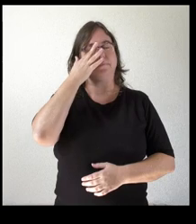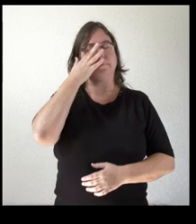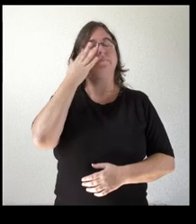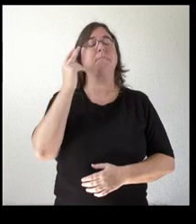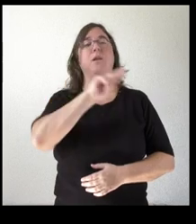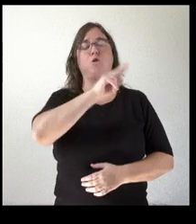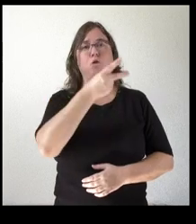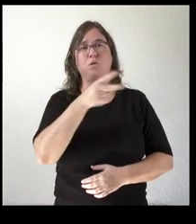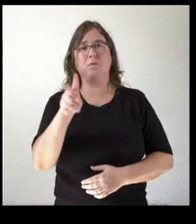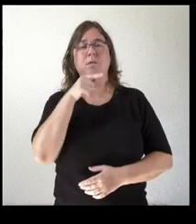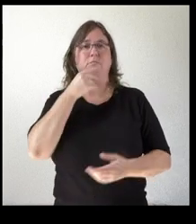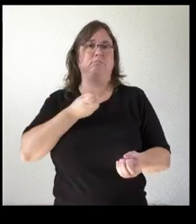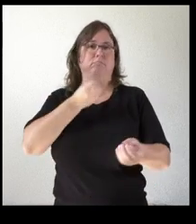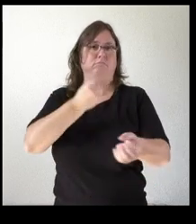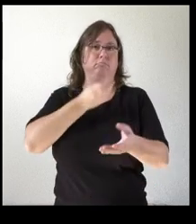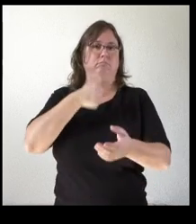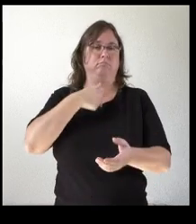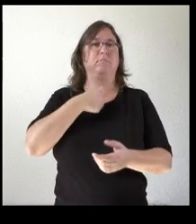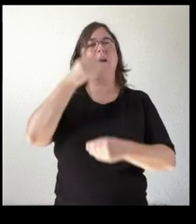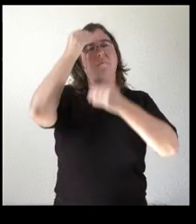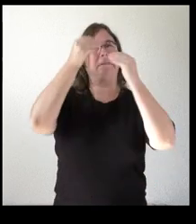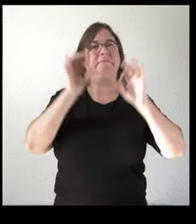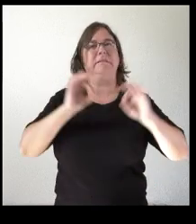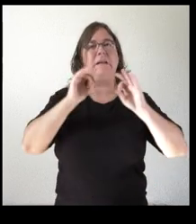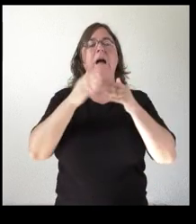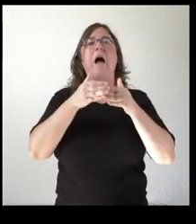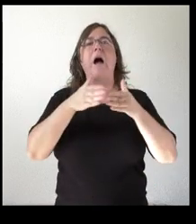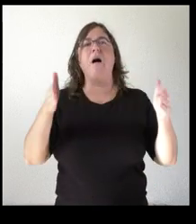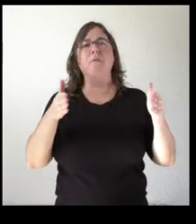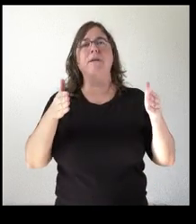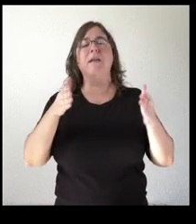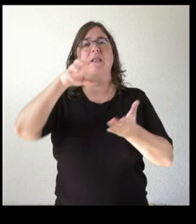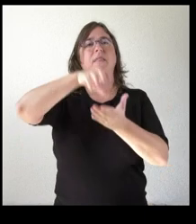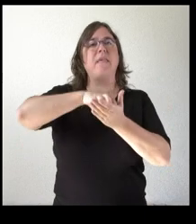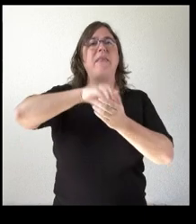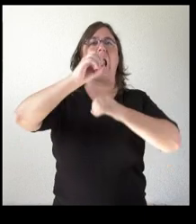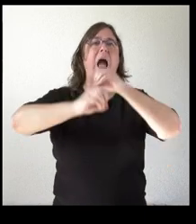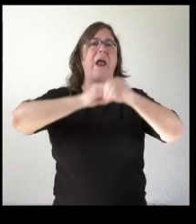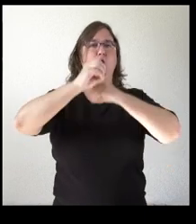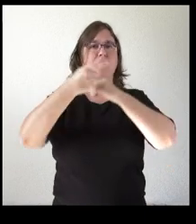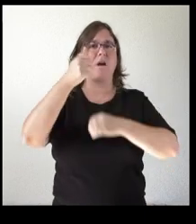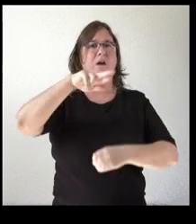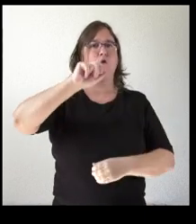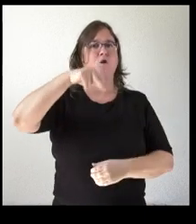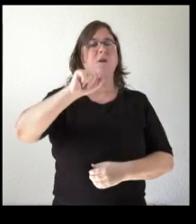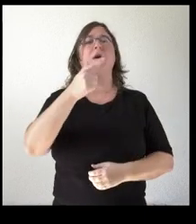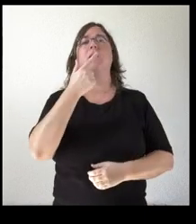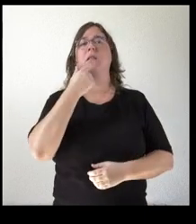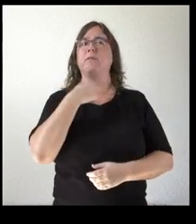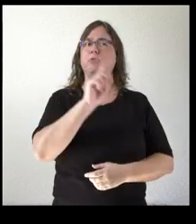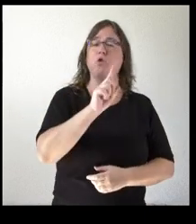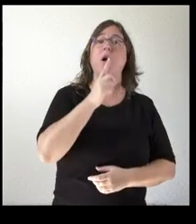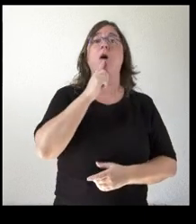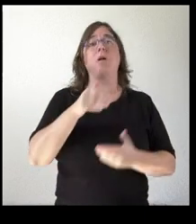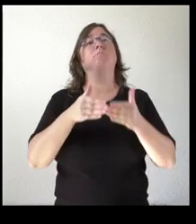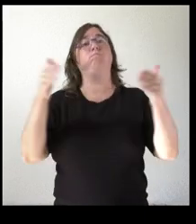usted contaba aquí que no se estaba pensando en la reapertura de la central de Garoña posteriormente usted anuncia aquí que la Junta